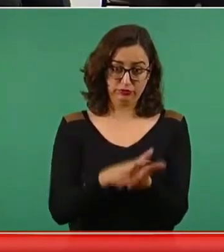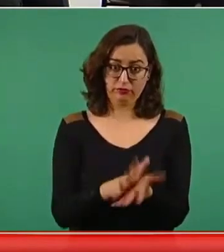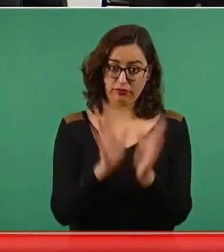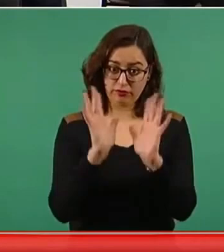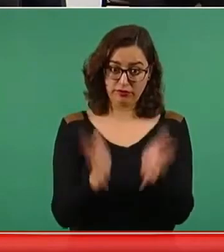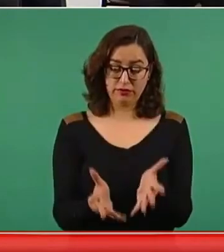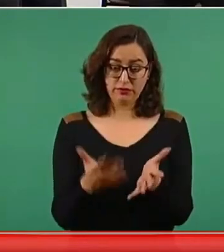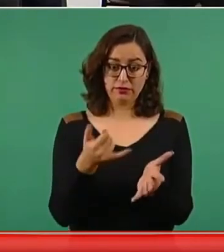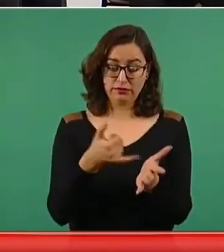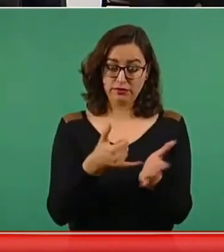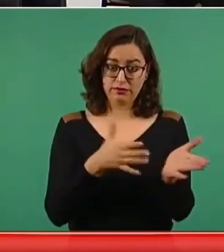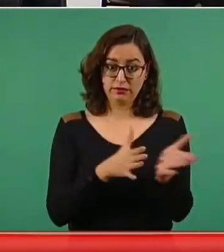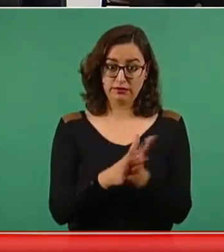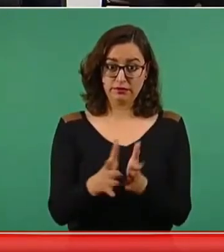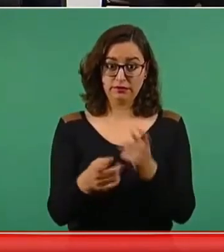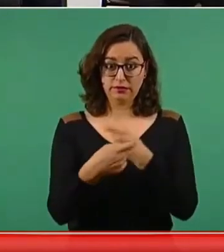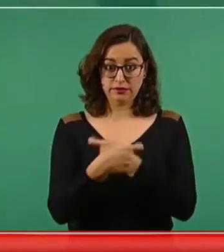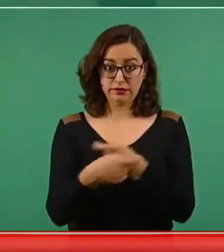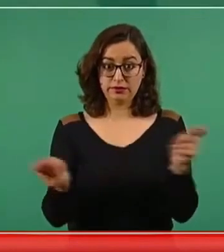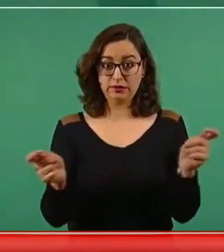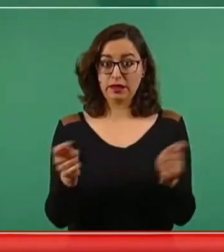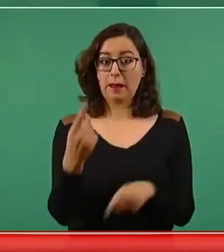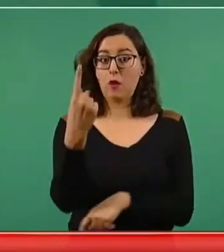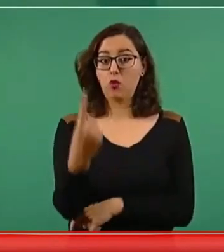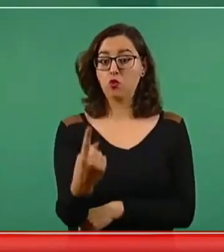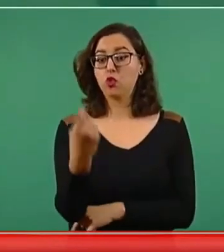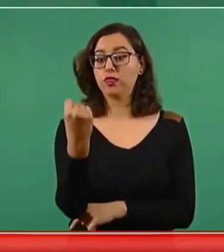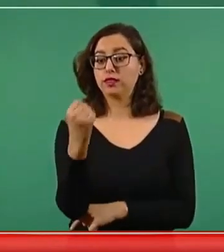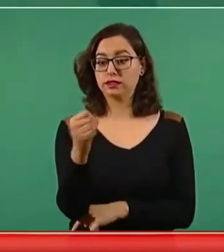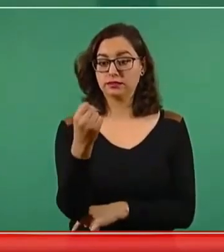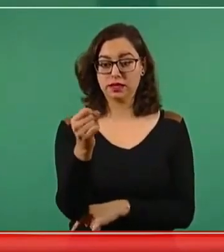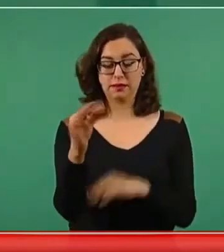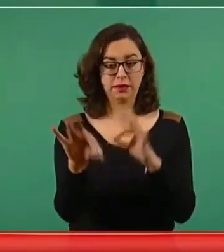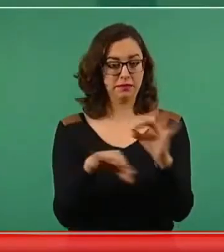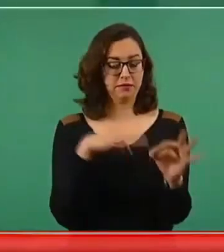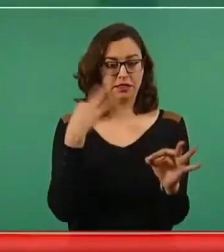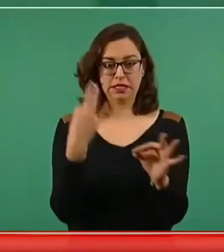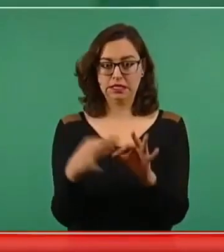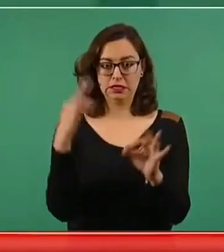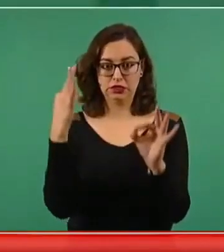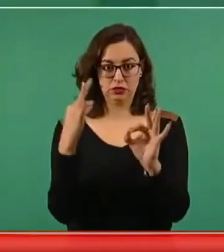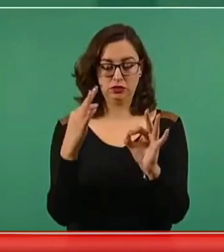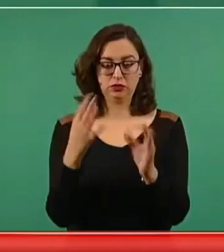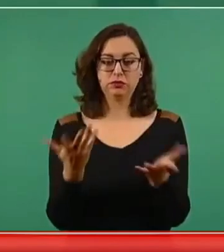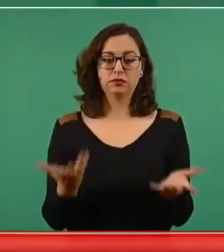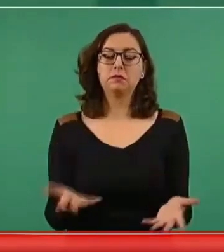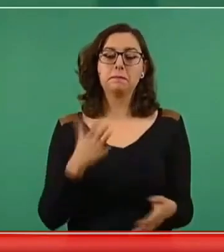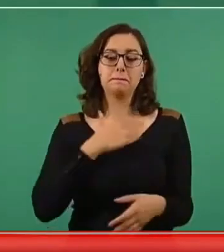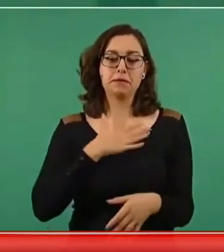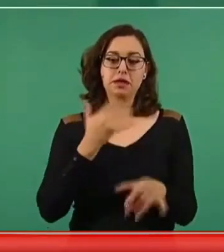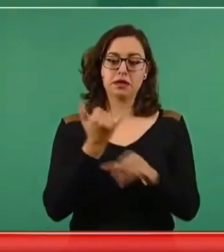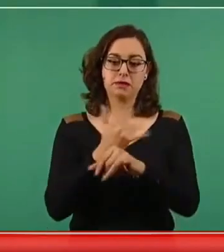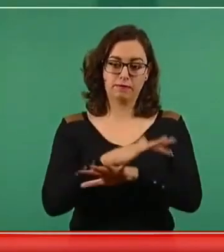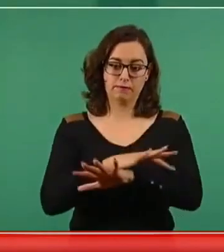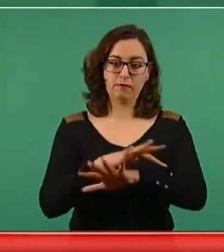al día primero de septiembre, que es el informe,